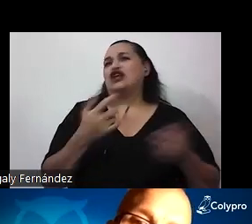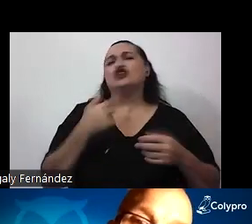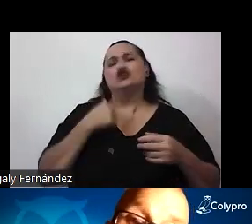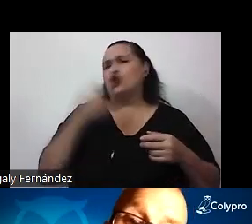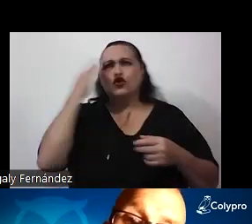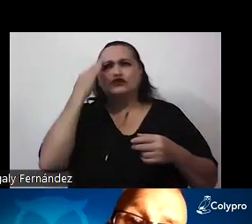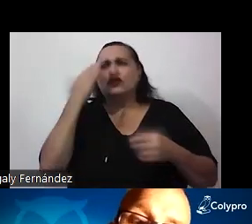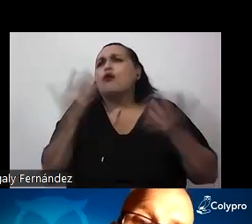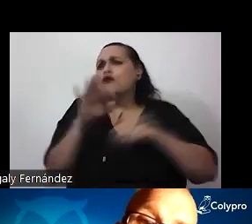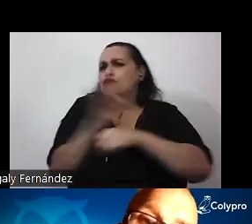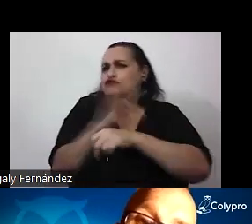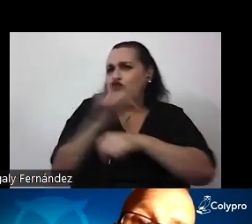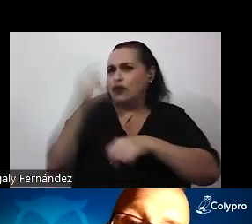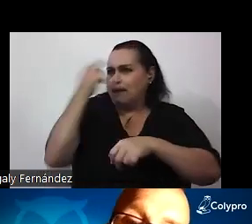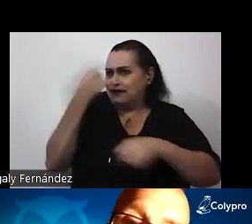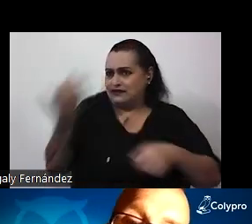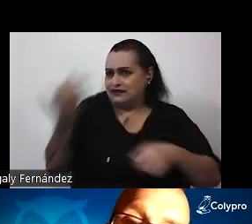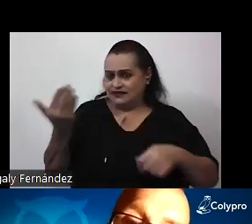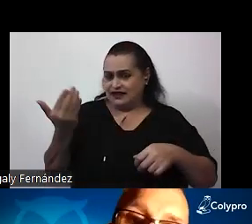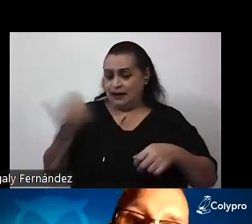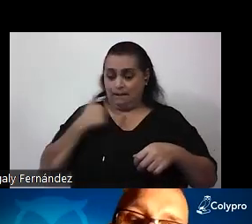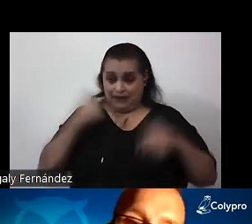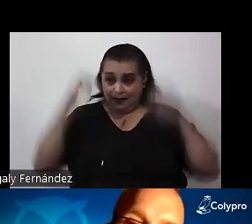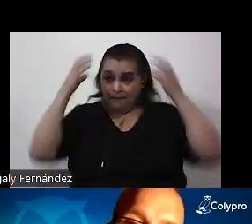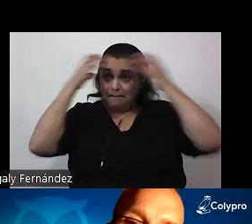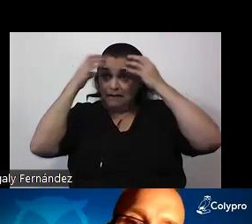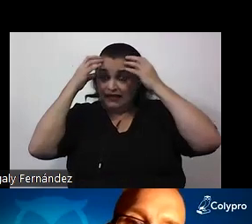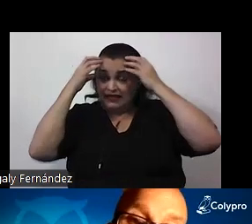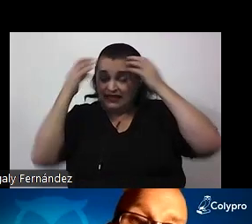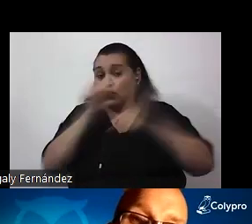Y en particular del hecho de que mi mente tiende a